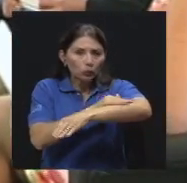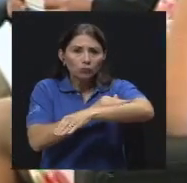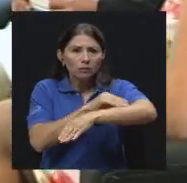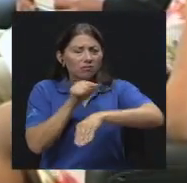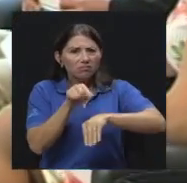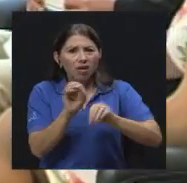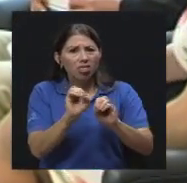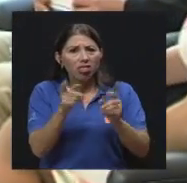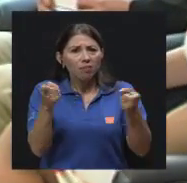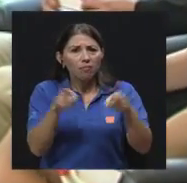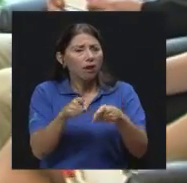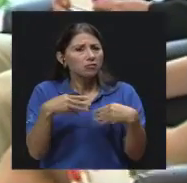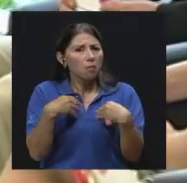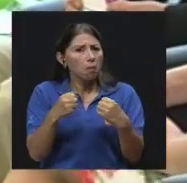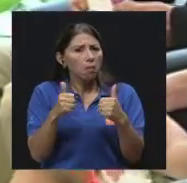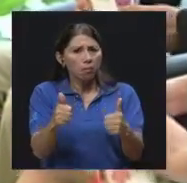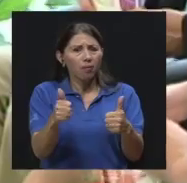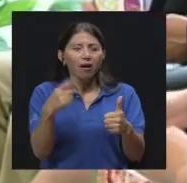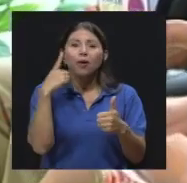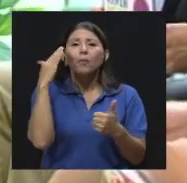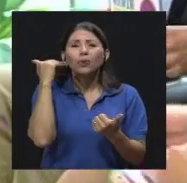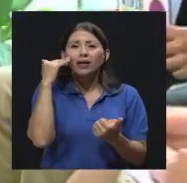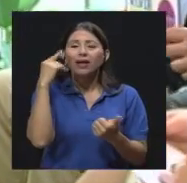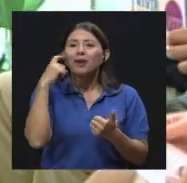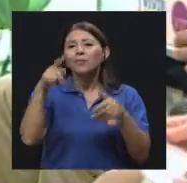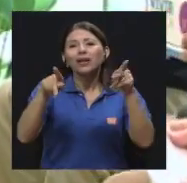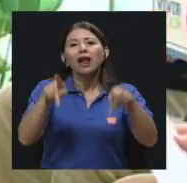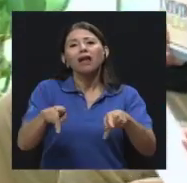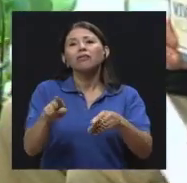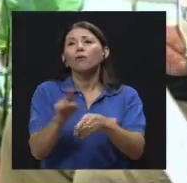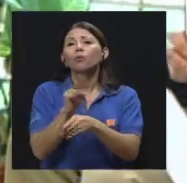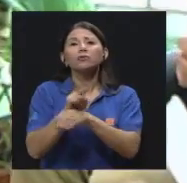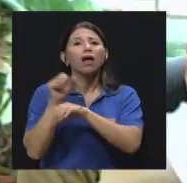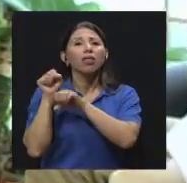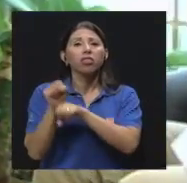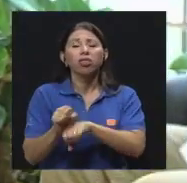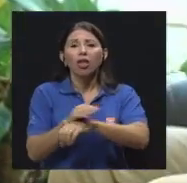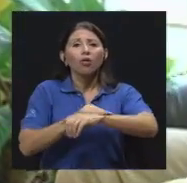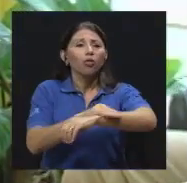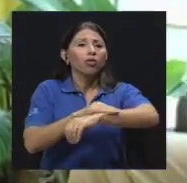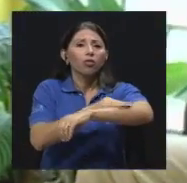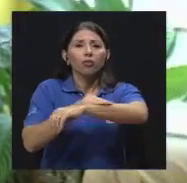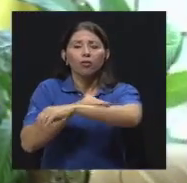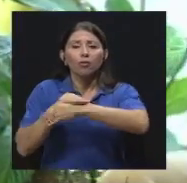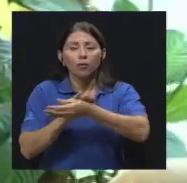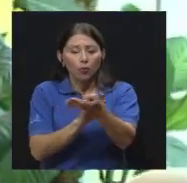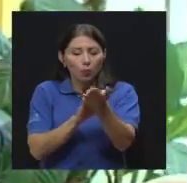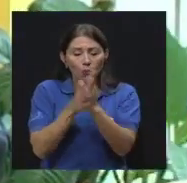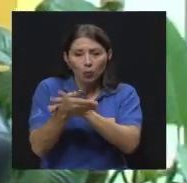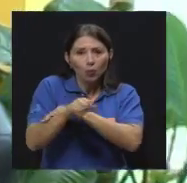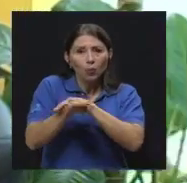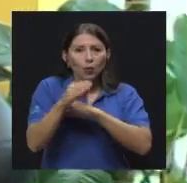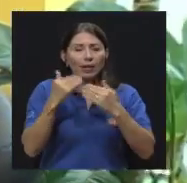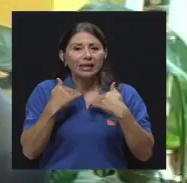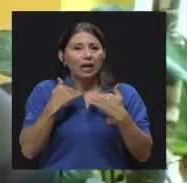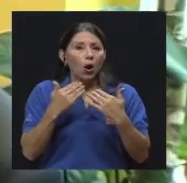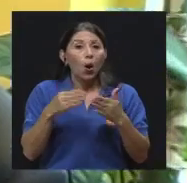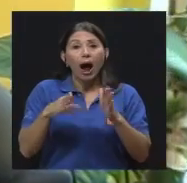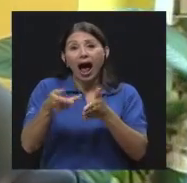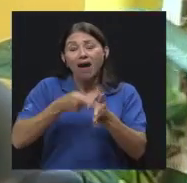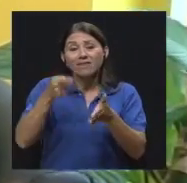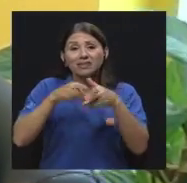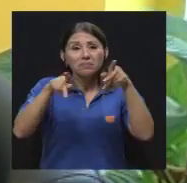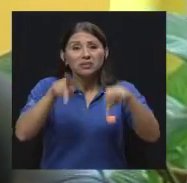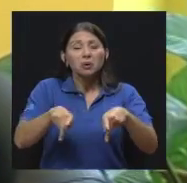sobreabuso también del uso de cremas inadecuadas o comprar medicamentos, por ejemplo, ya en